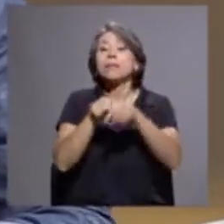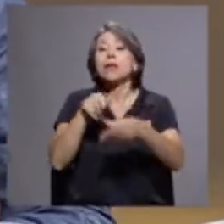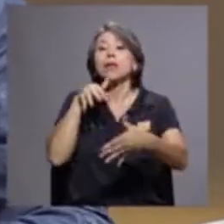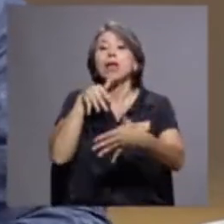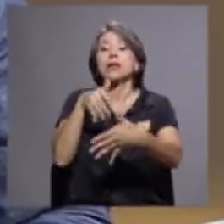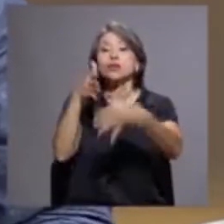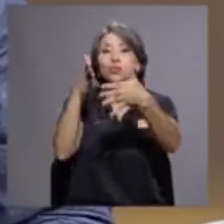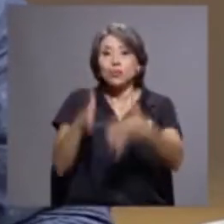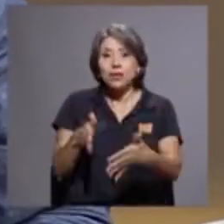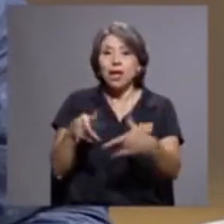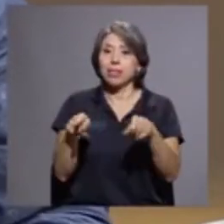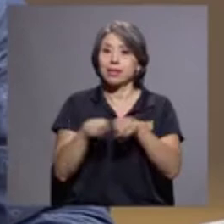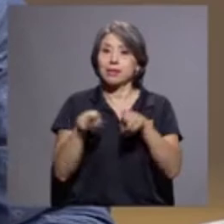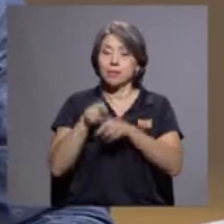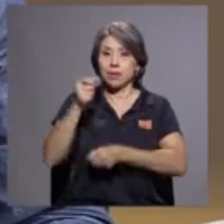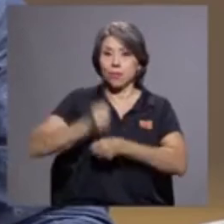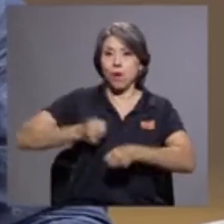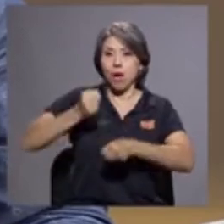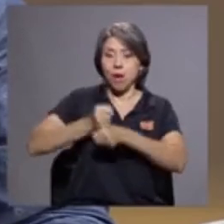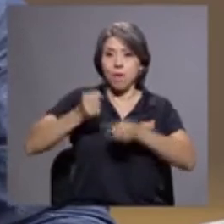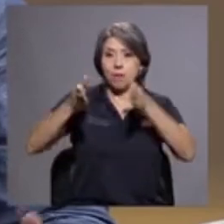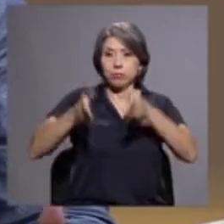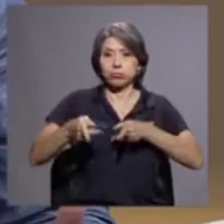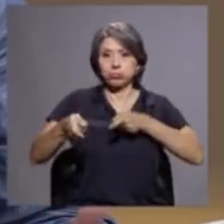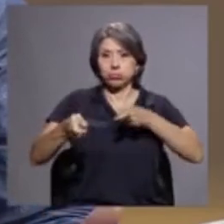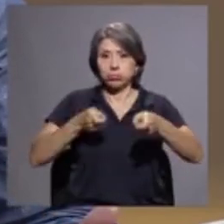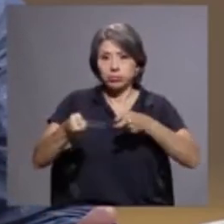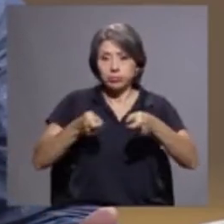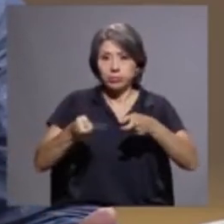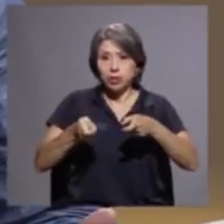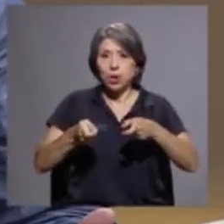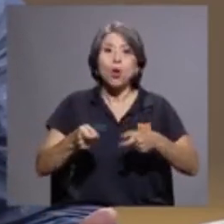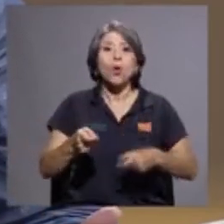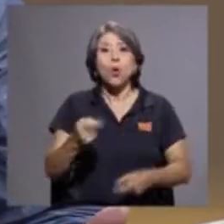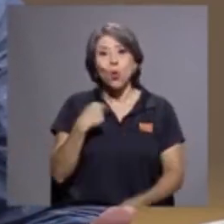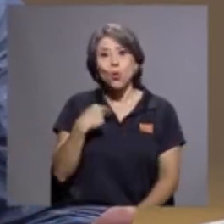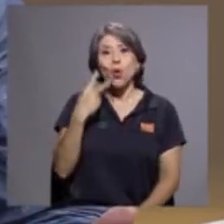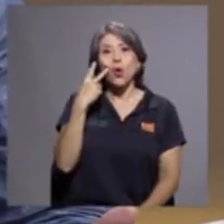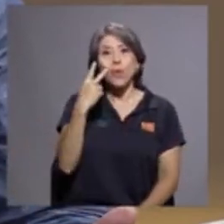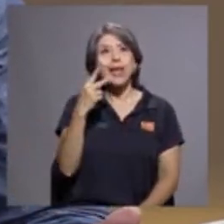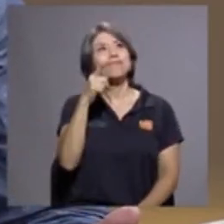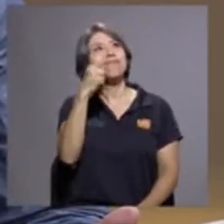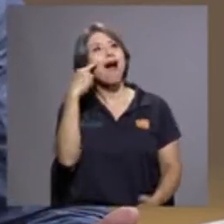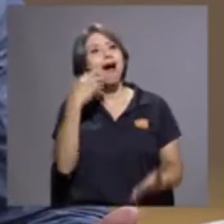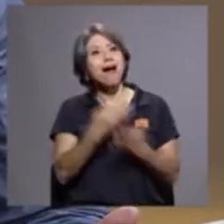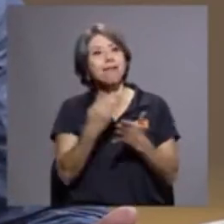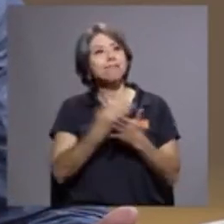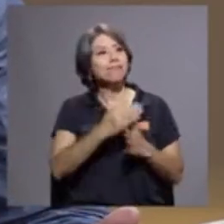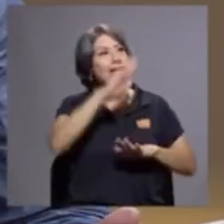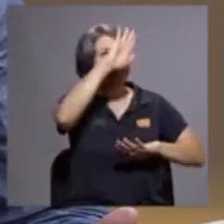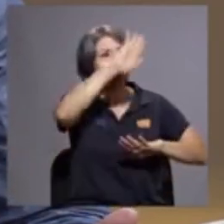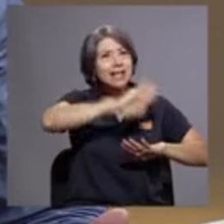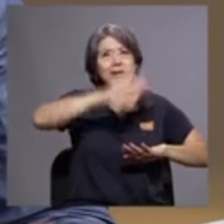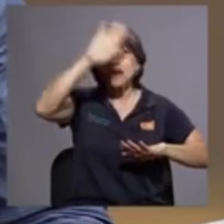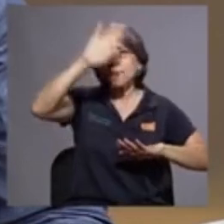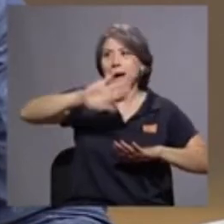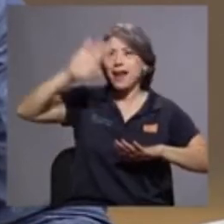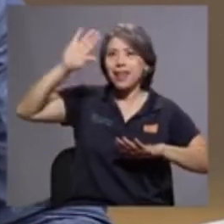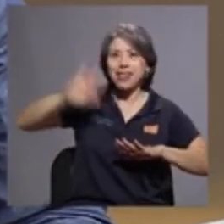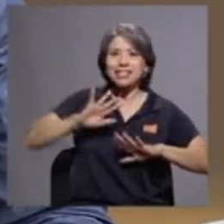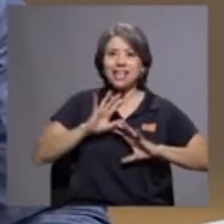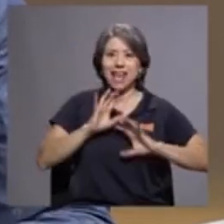administrativos, ¿verdad? Y que eso uno lo ve reflejado en esas paredes que gritan.